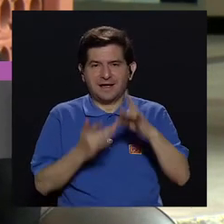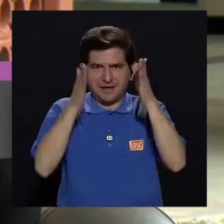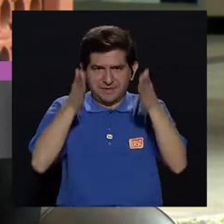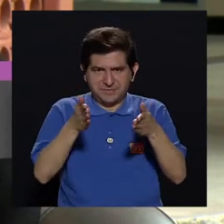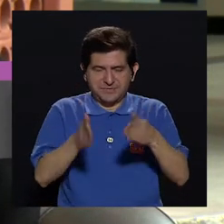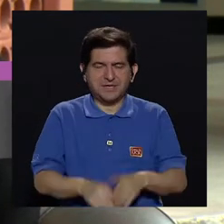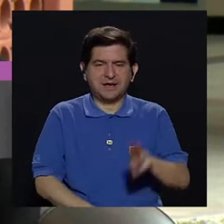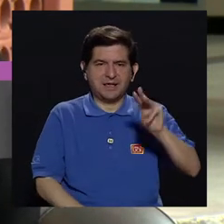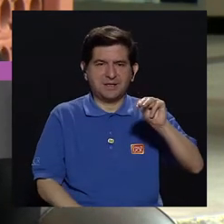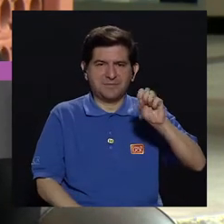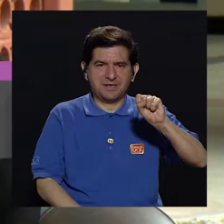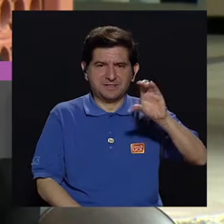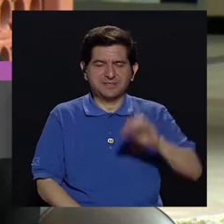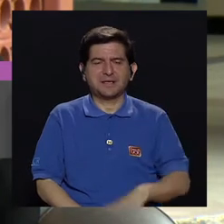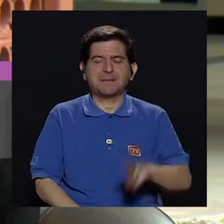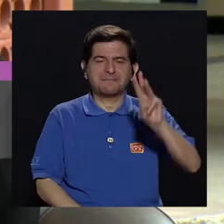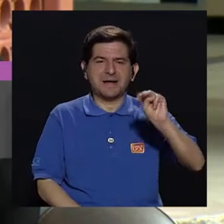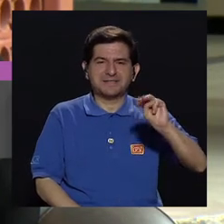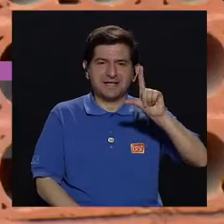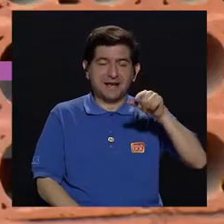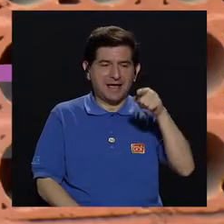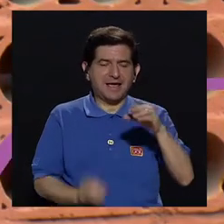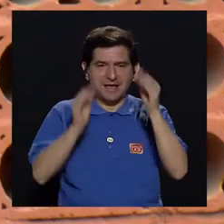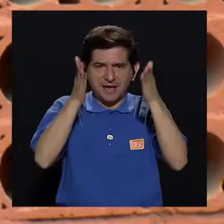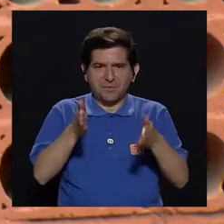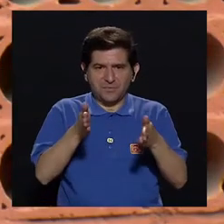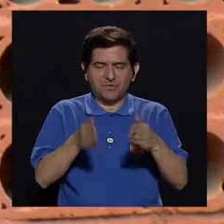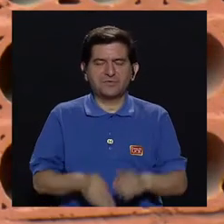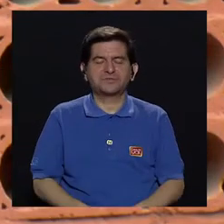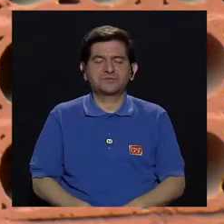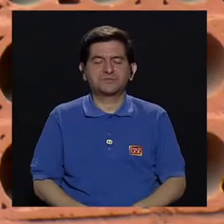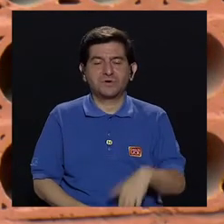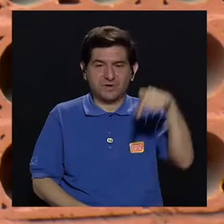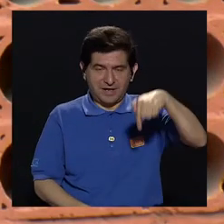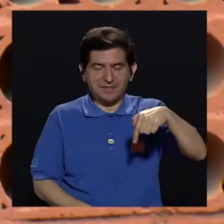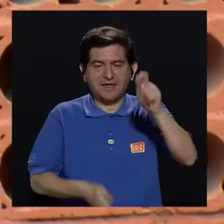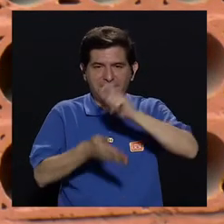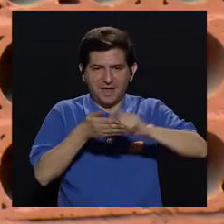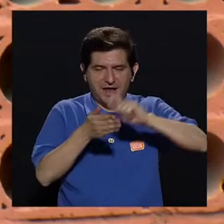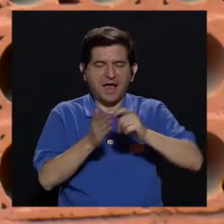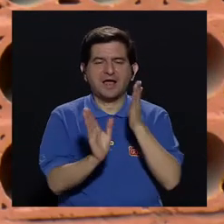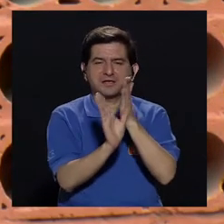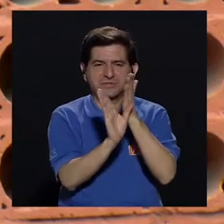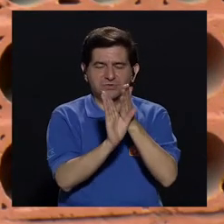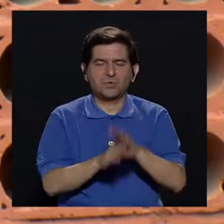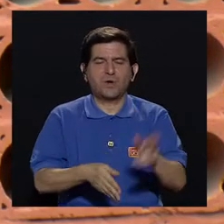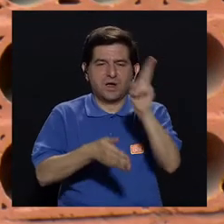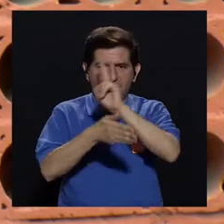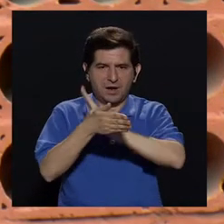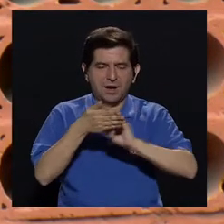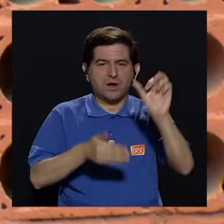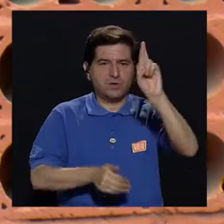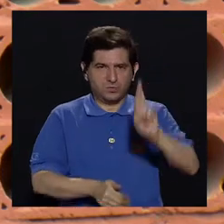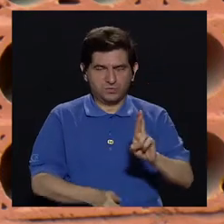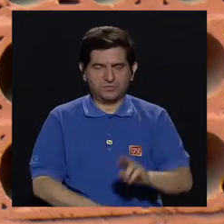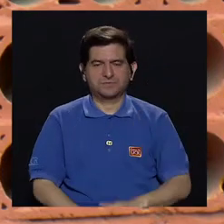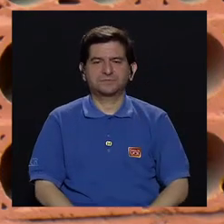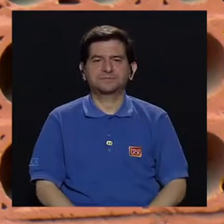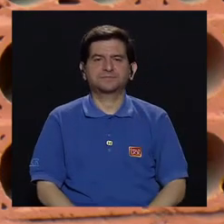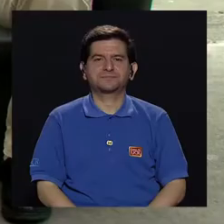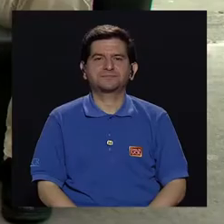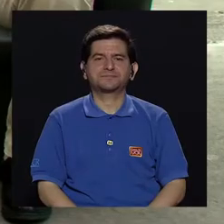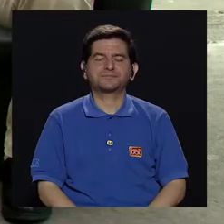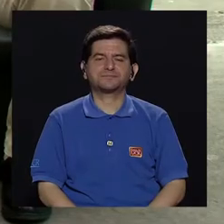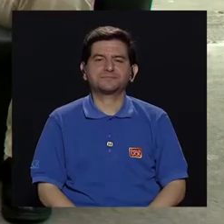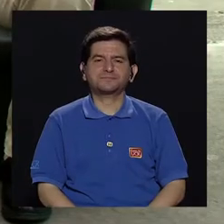presencia del especialista, se trata de la máster Marcela León, ella es profesora, docente de aquí de la Escuela de Psicología de la Universidad de